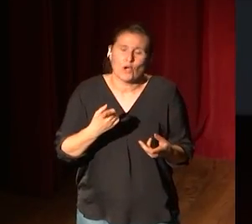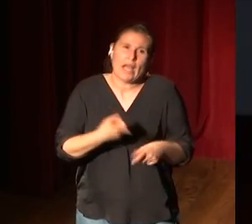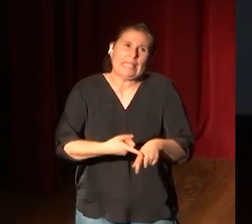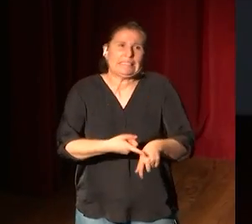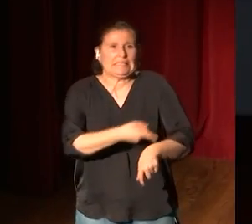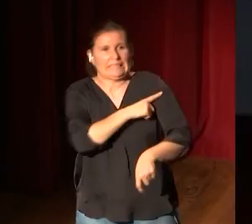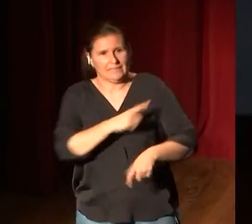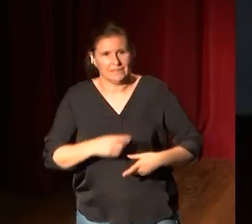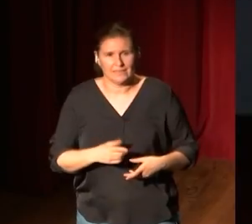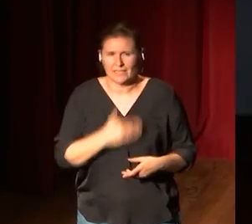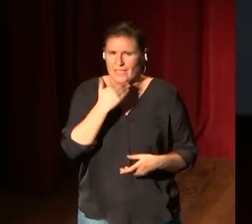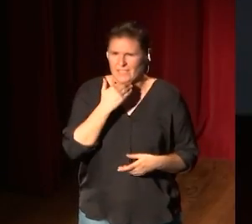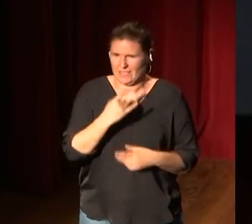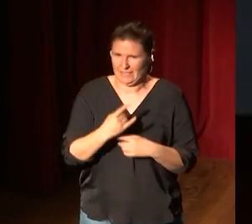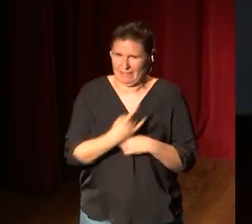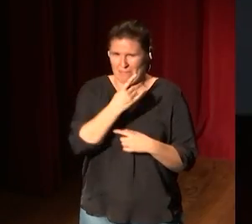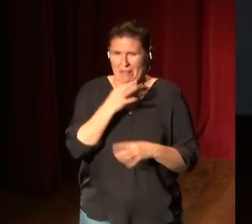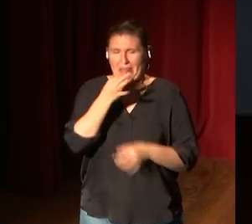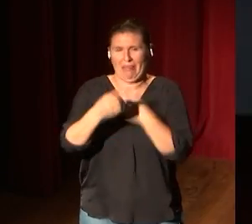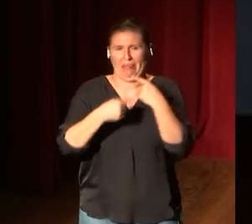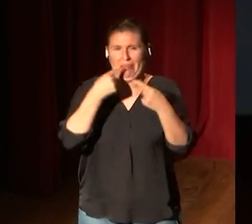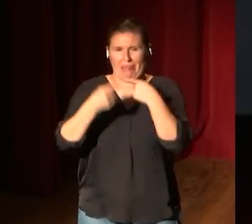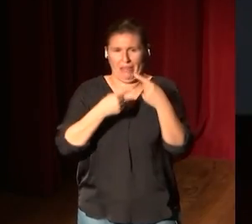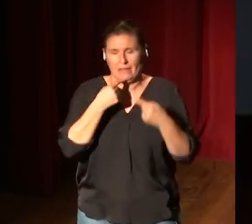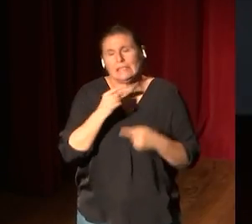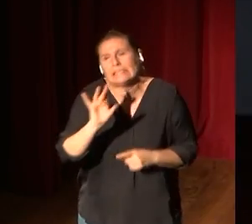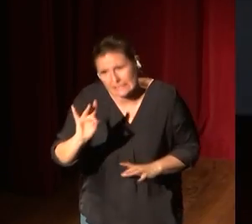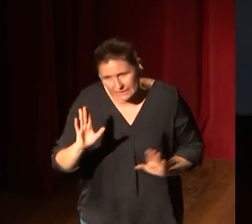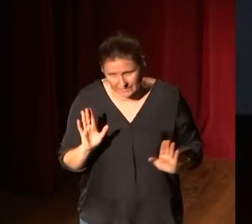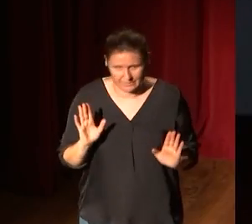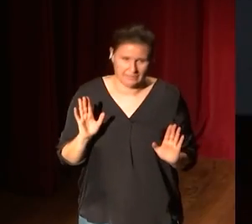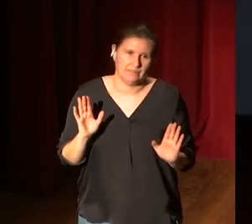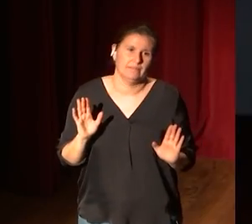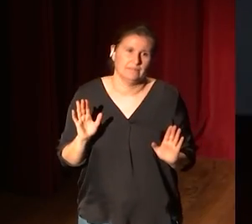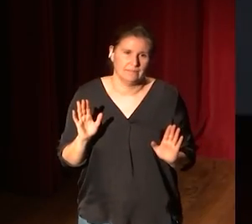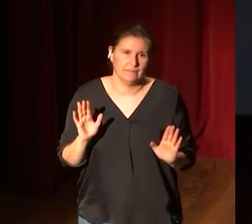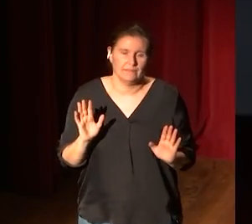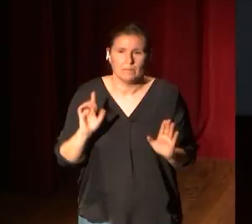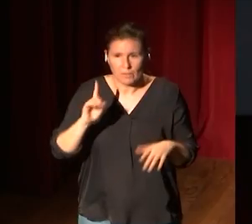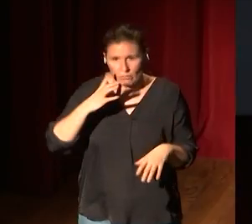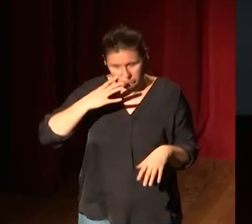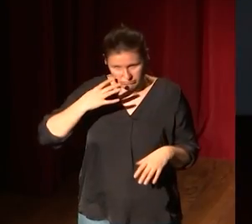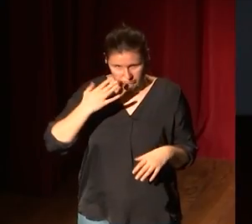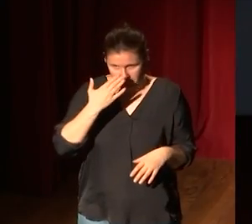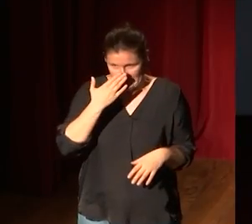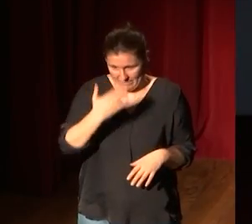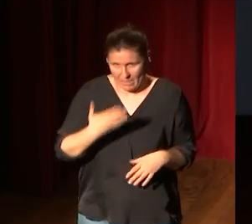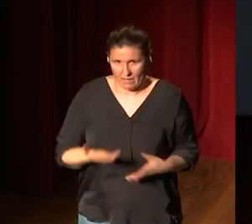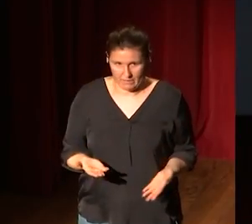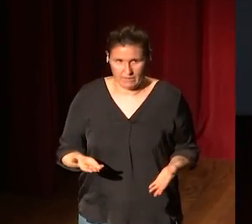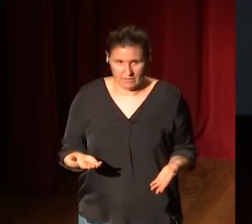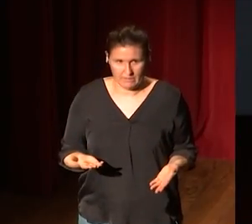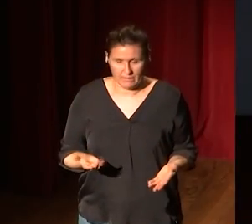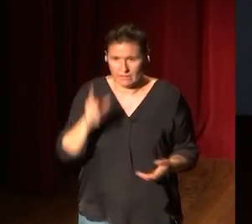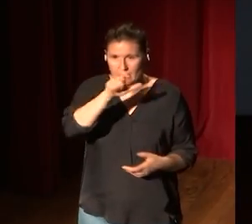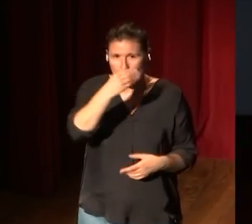decir, ¿rozas la demagogia? Pues sí, un poco sí, pero de verdad que, que los, que los